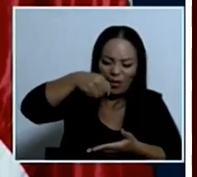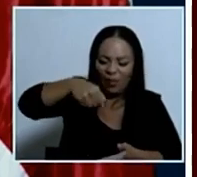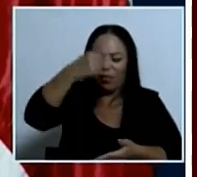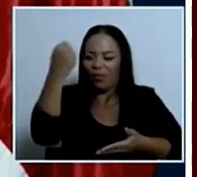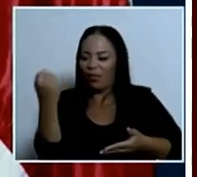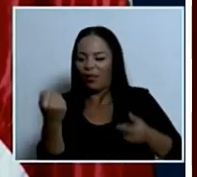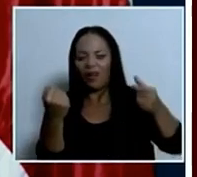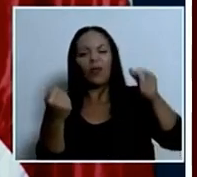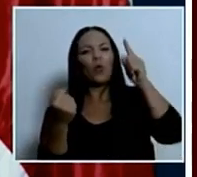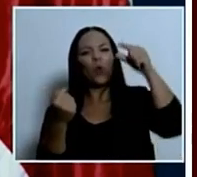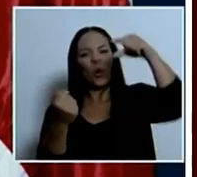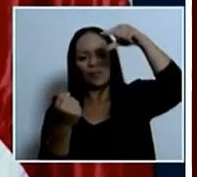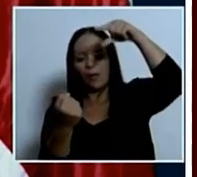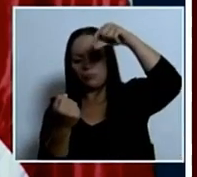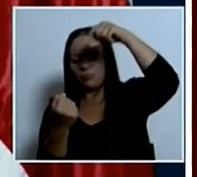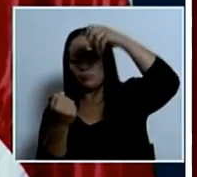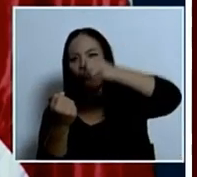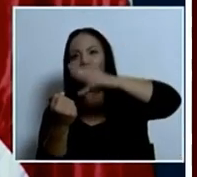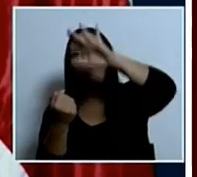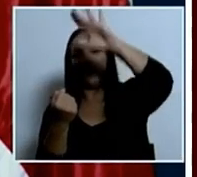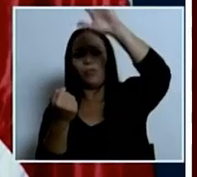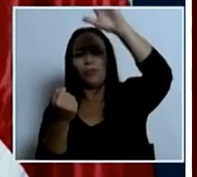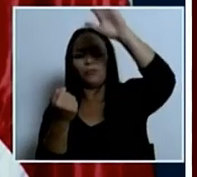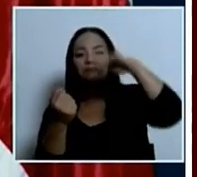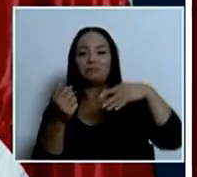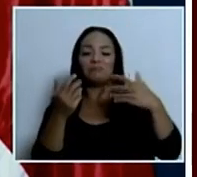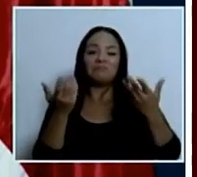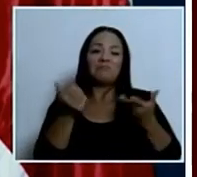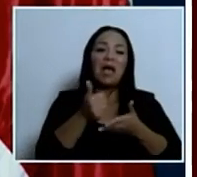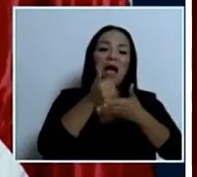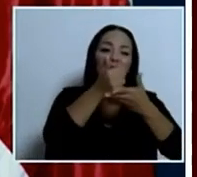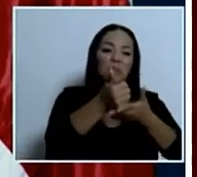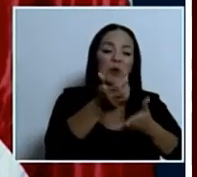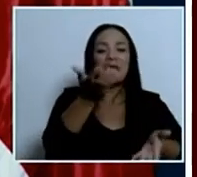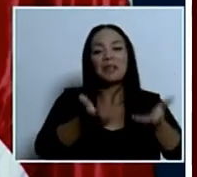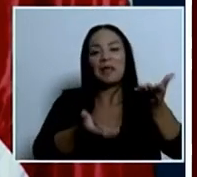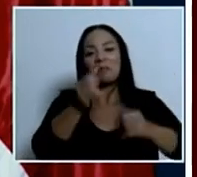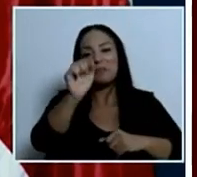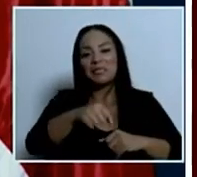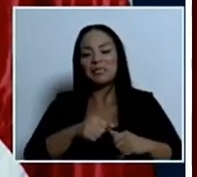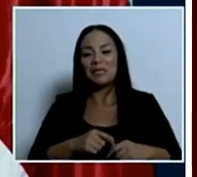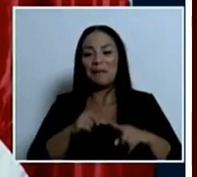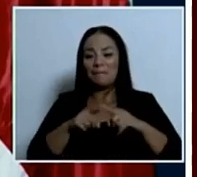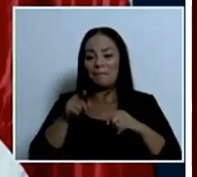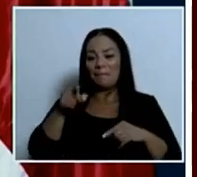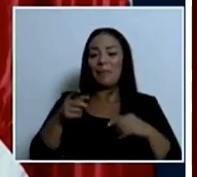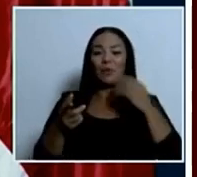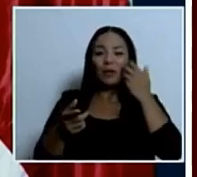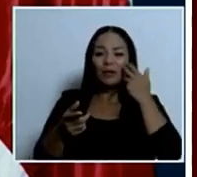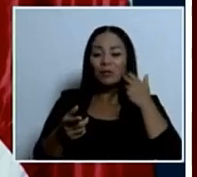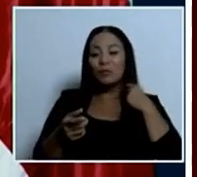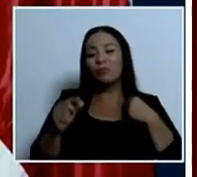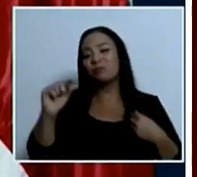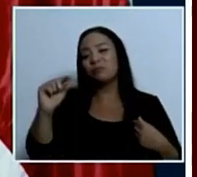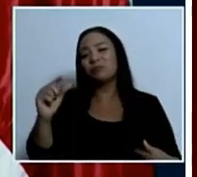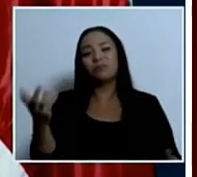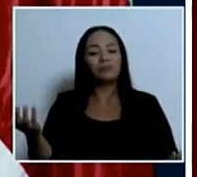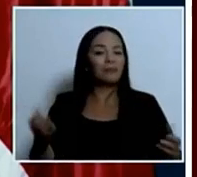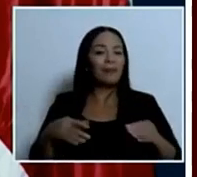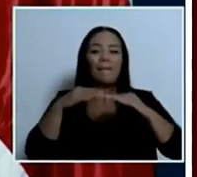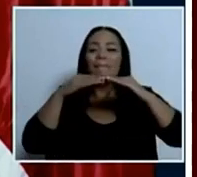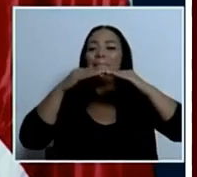pero esos 26 mil millones es menos del pago de salario retroactivo que se